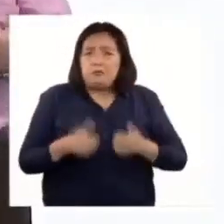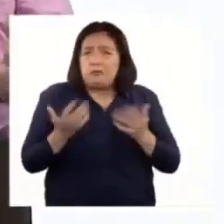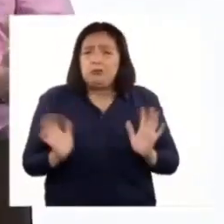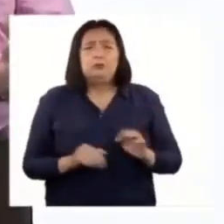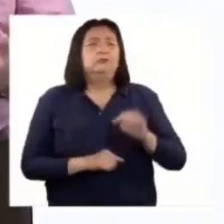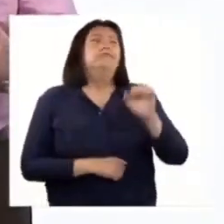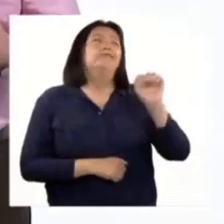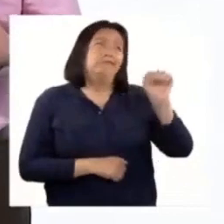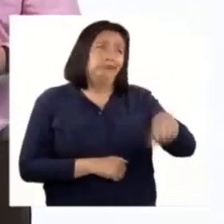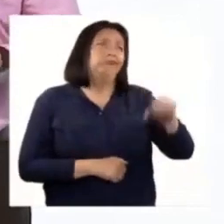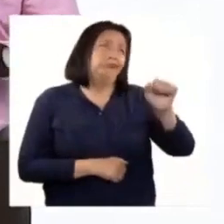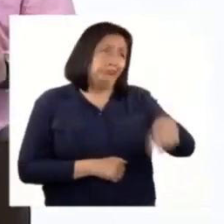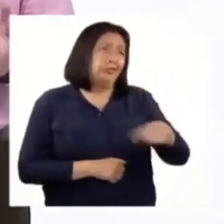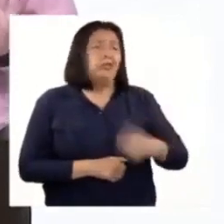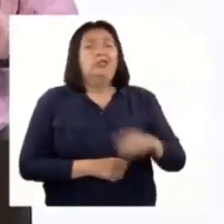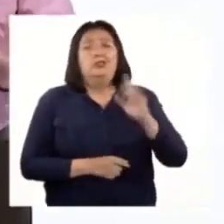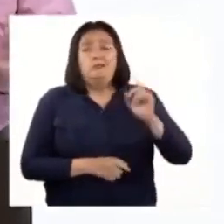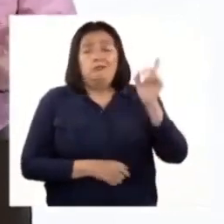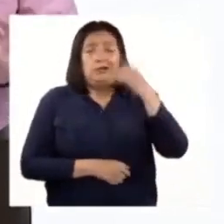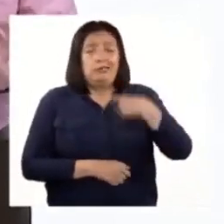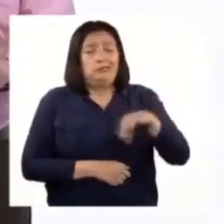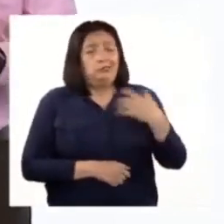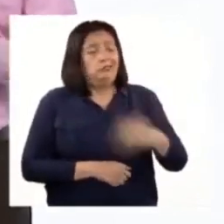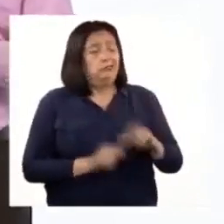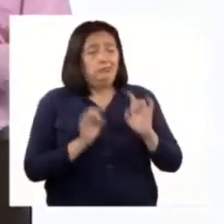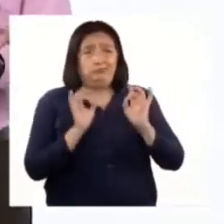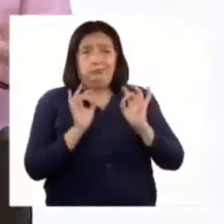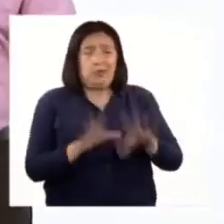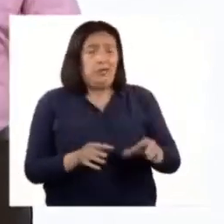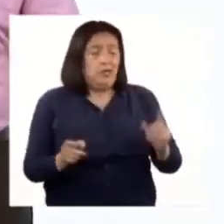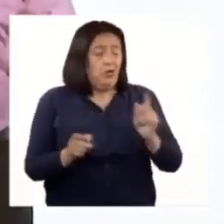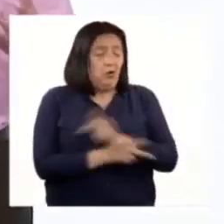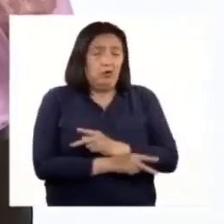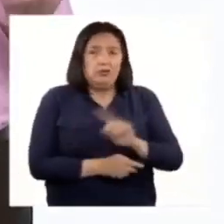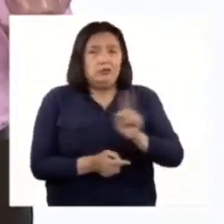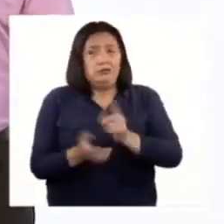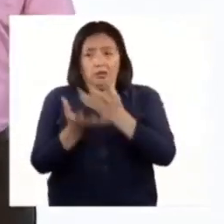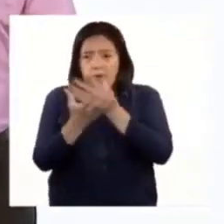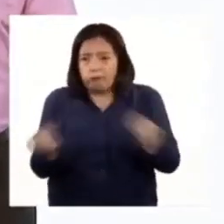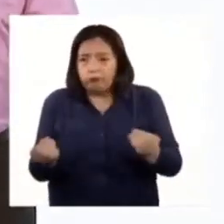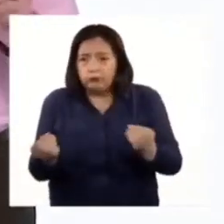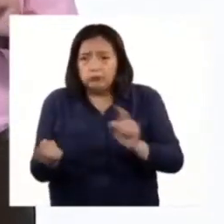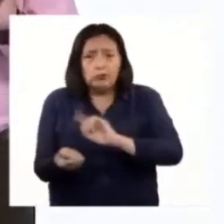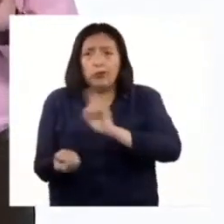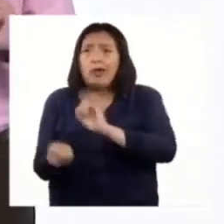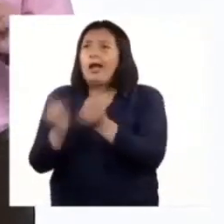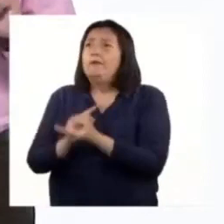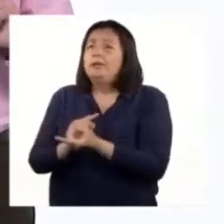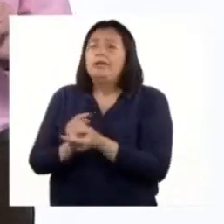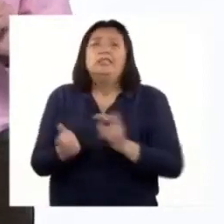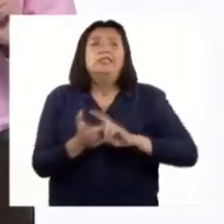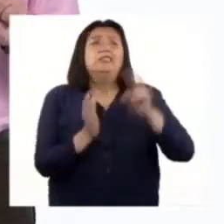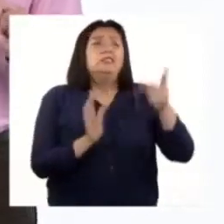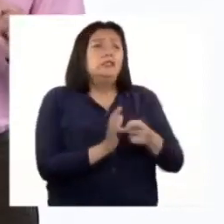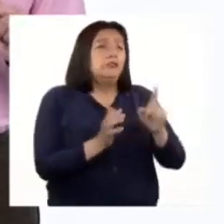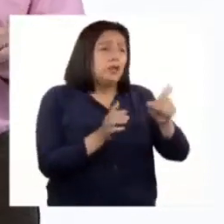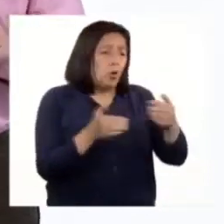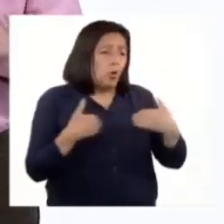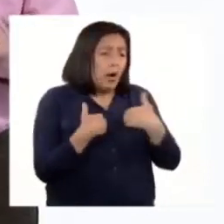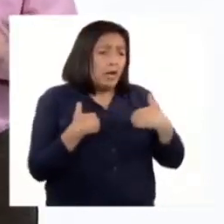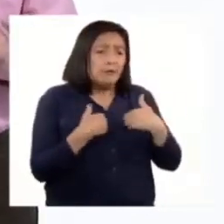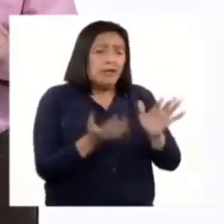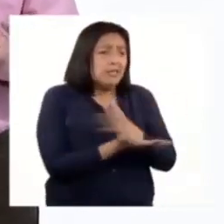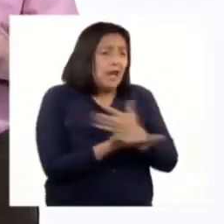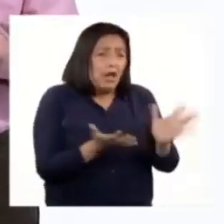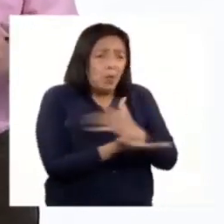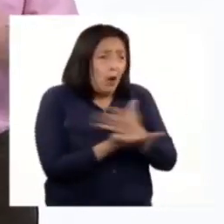Lo más trágico es que la extinción es irreversible, lo que quiere decir que cuando un animal se extingue,